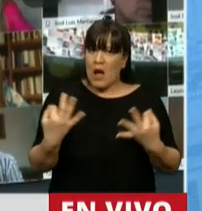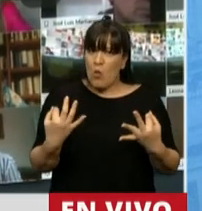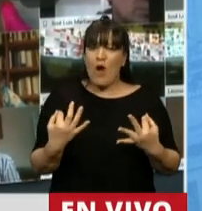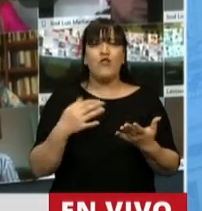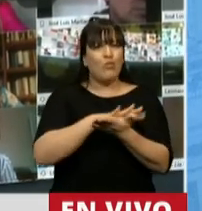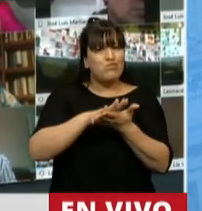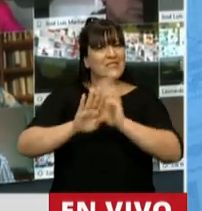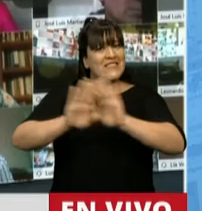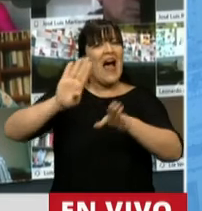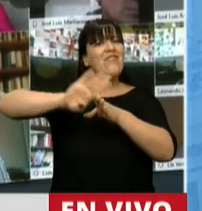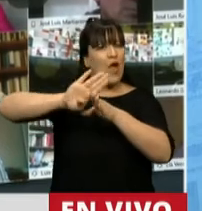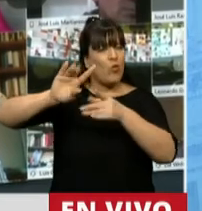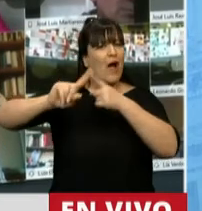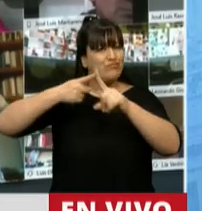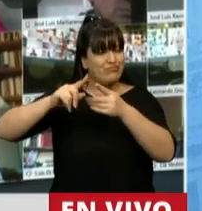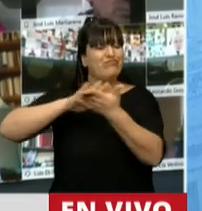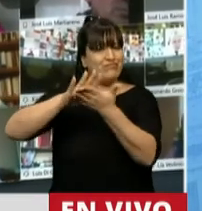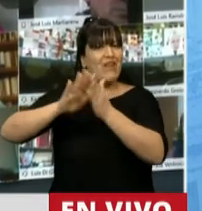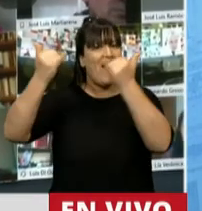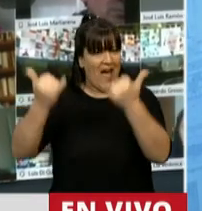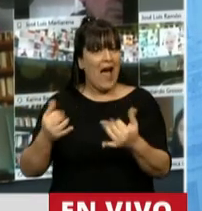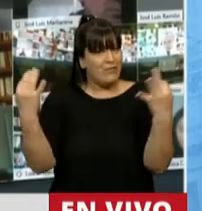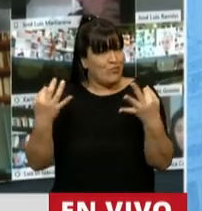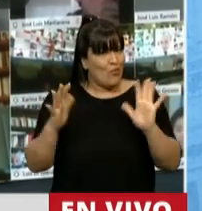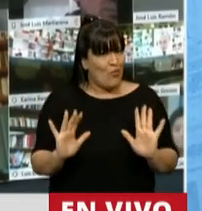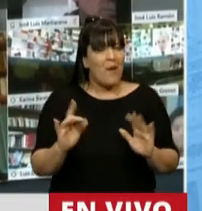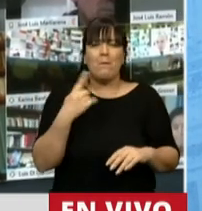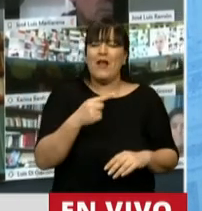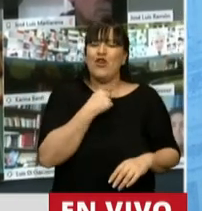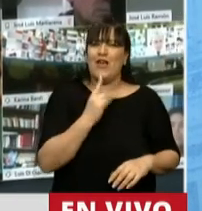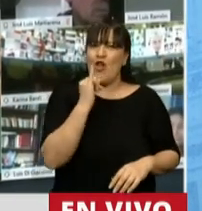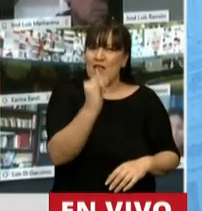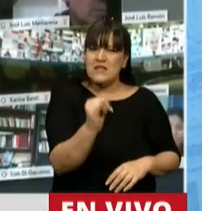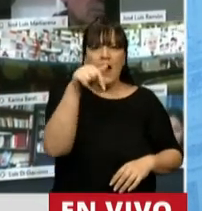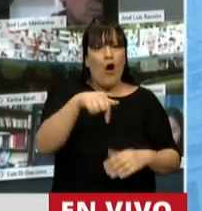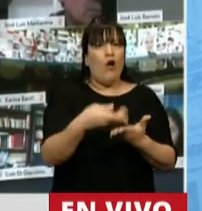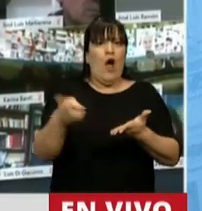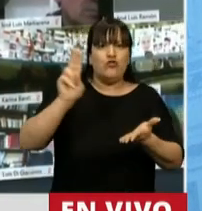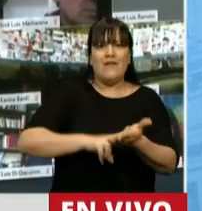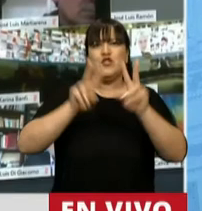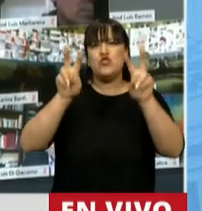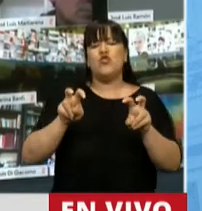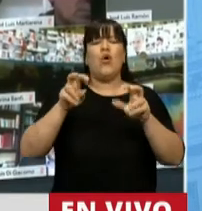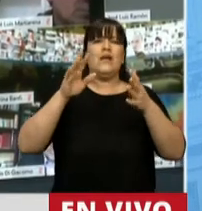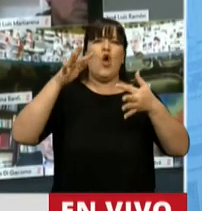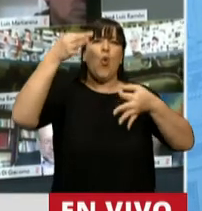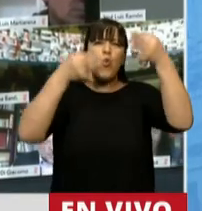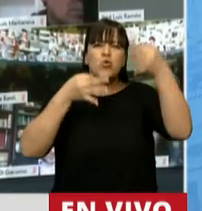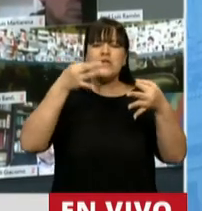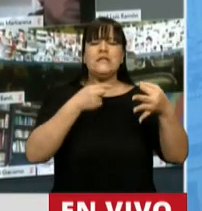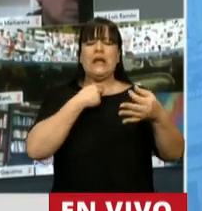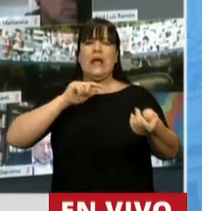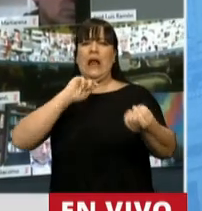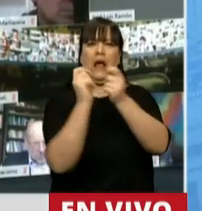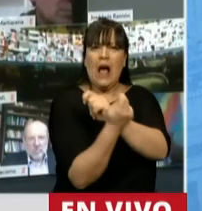se haya arreglado a la deuda. Pero quiero decirle algo, si se insiste con una reforma judicial que solamente